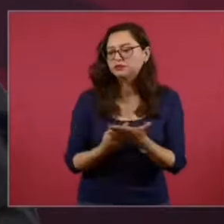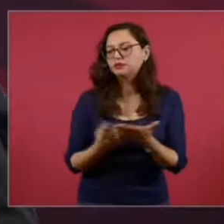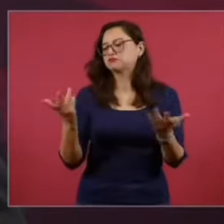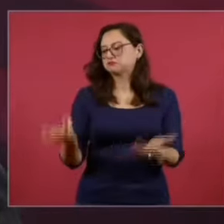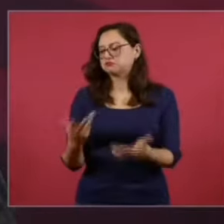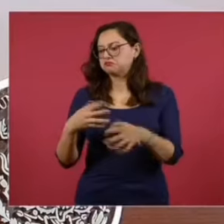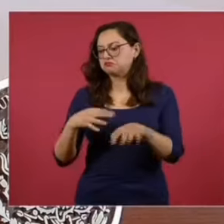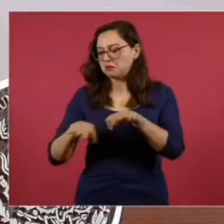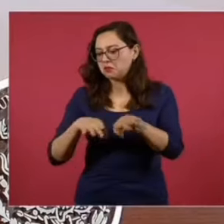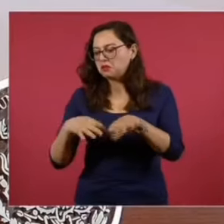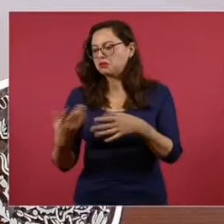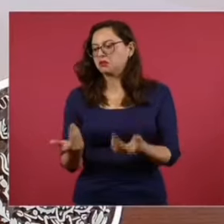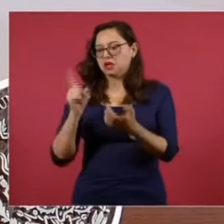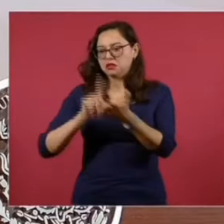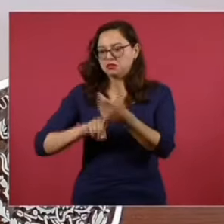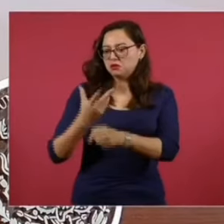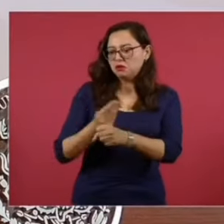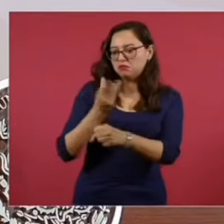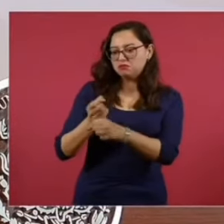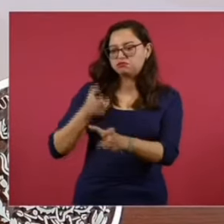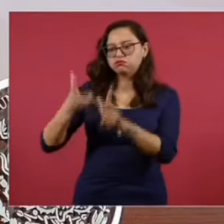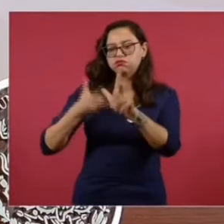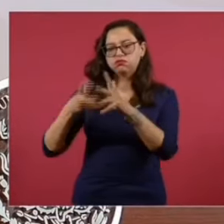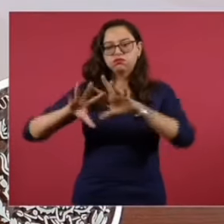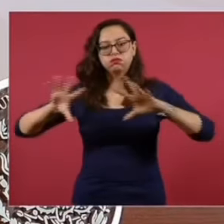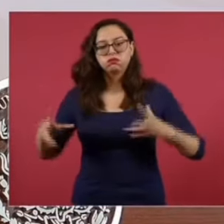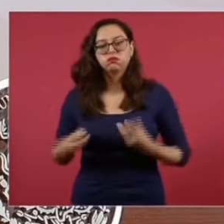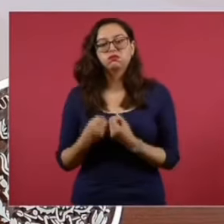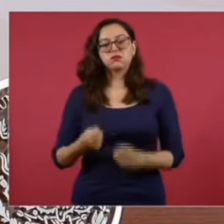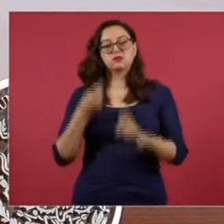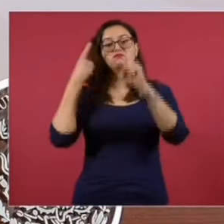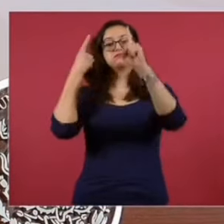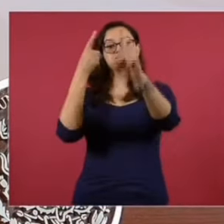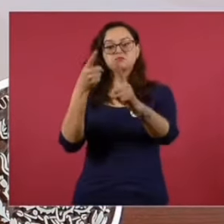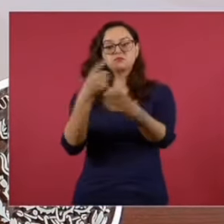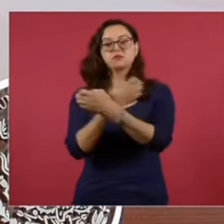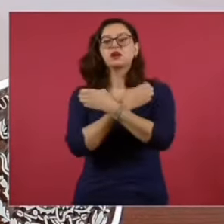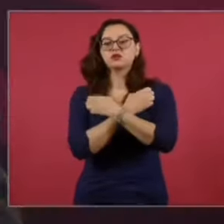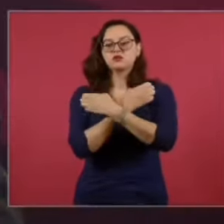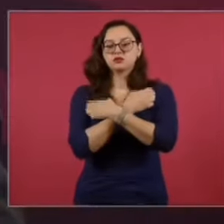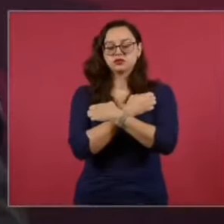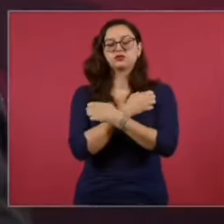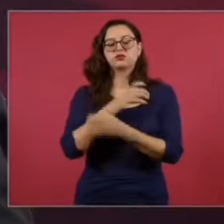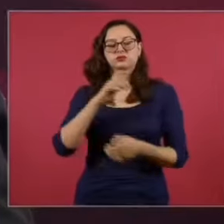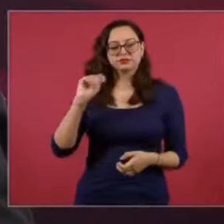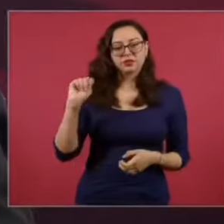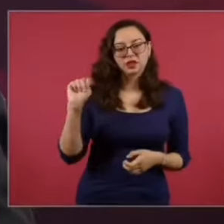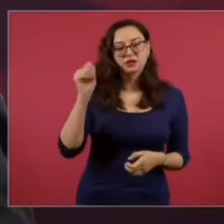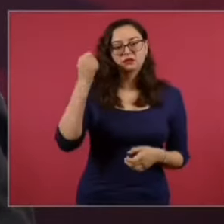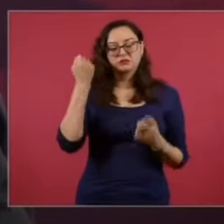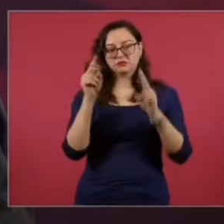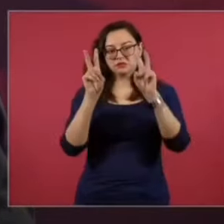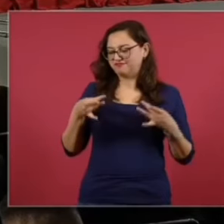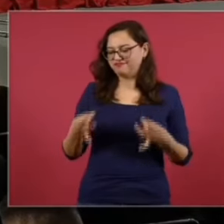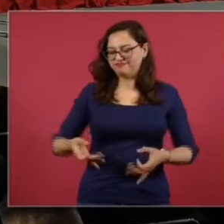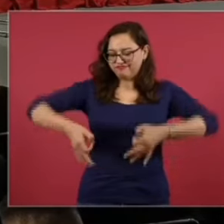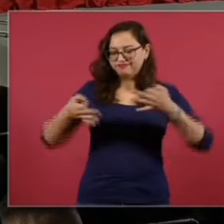en el mantenimiento de las infraestructuras y servicios bajo la filosofía de una educación tecnológica interdisciplinaria.